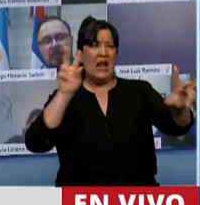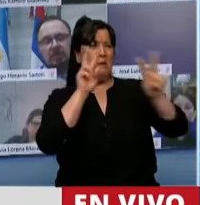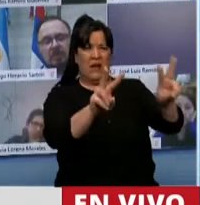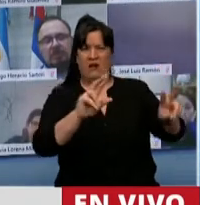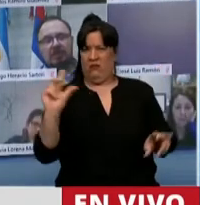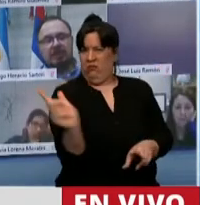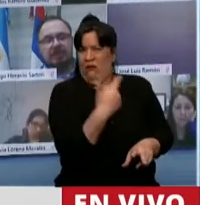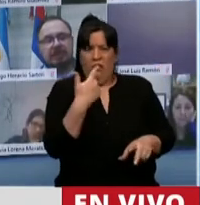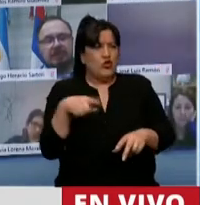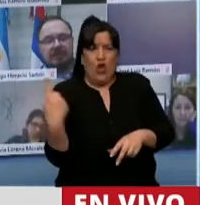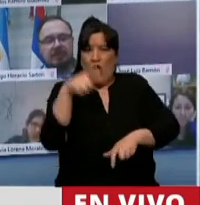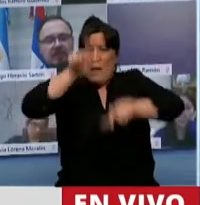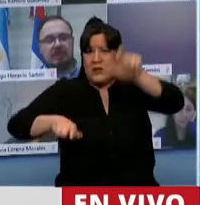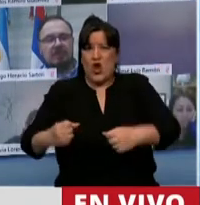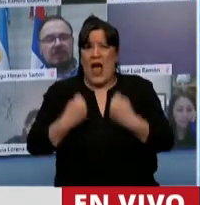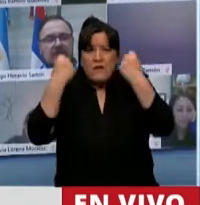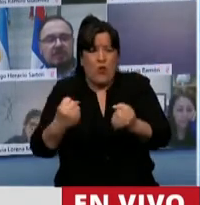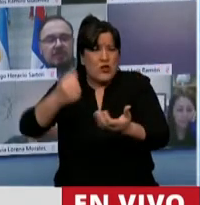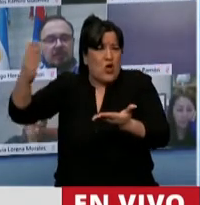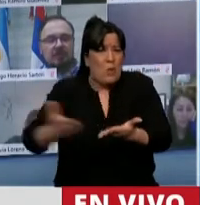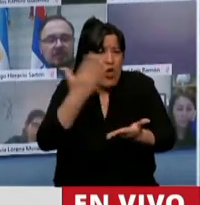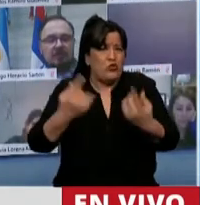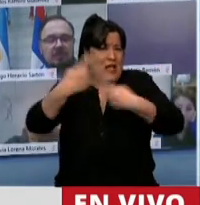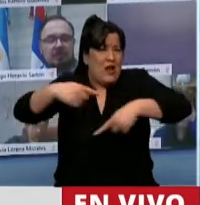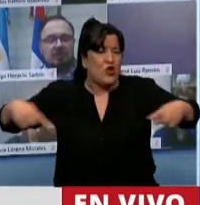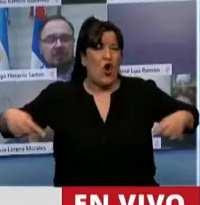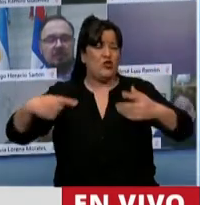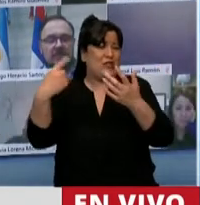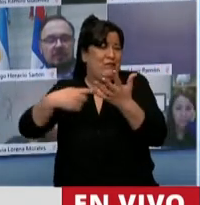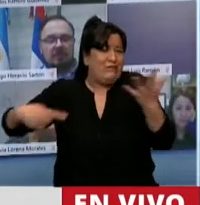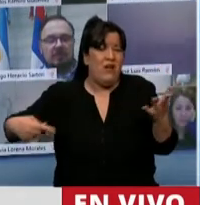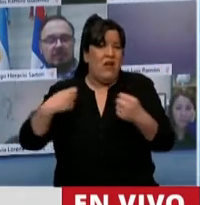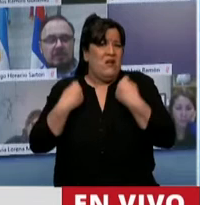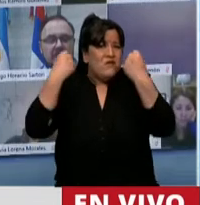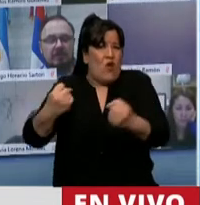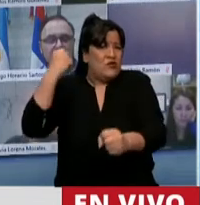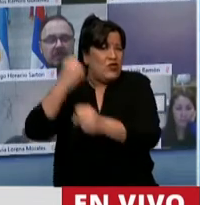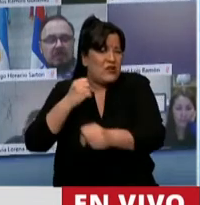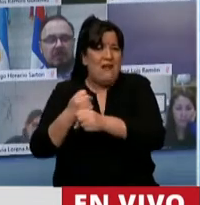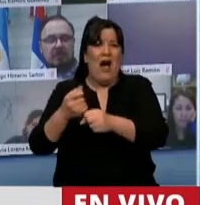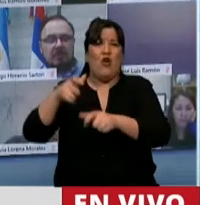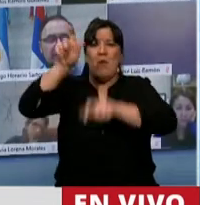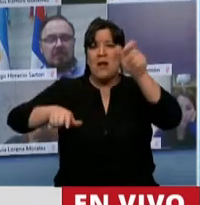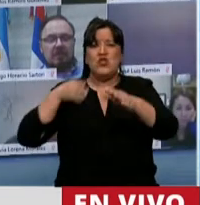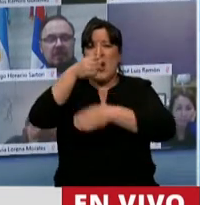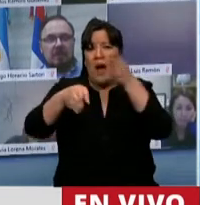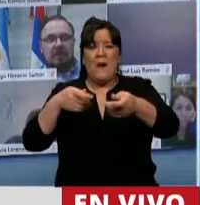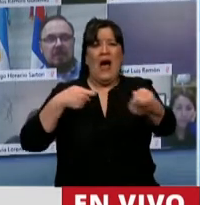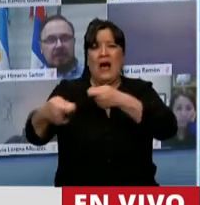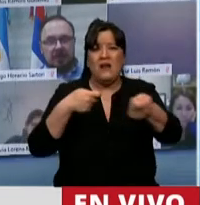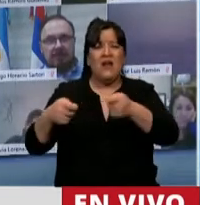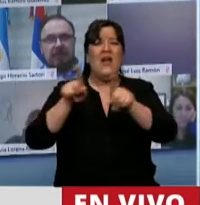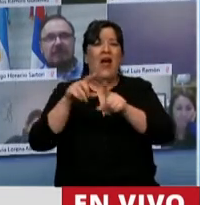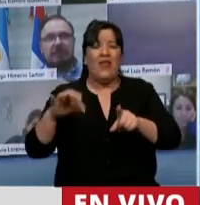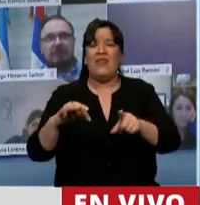tele, que hacen un esfuerzo enorme para producir con la mitad de la gente, los que pueden llegar caminando, los comerciantes que tienen que poner un biomo en la